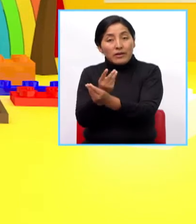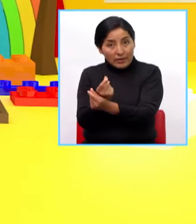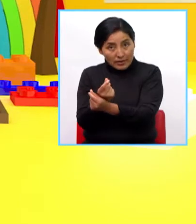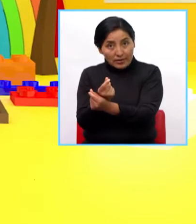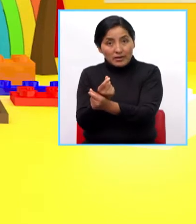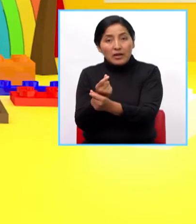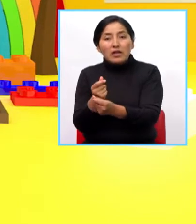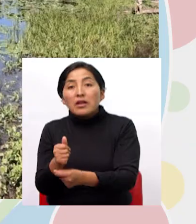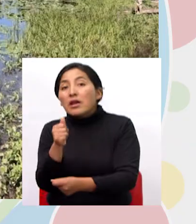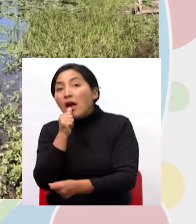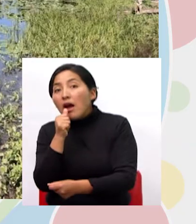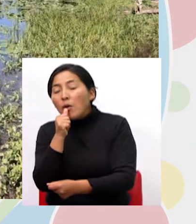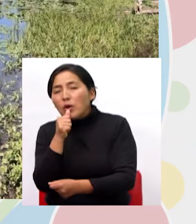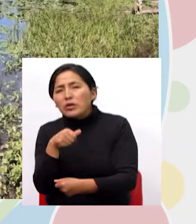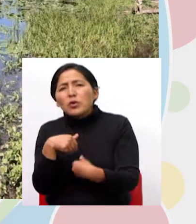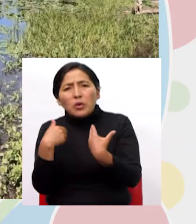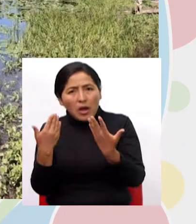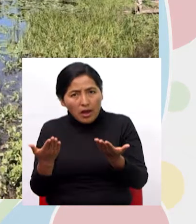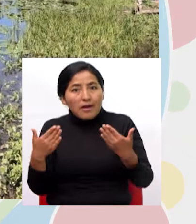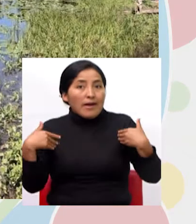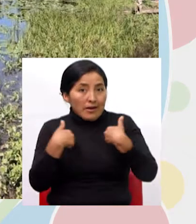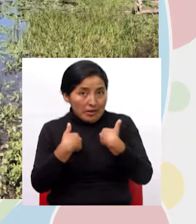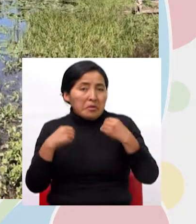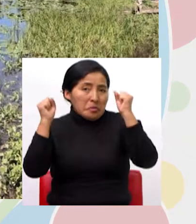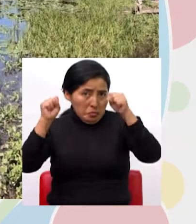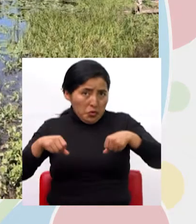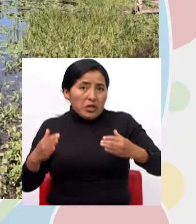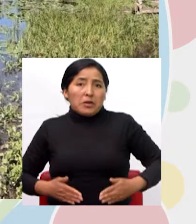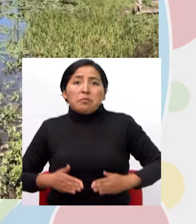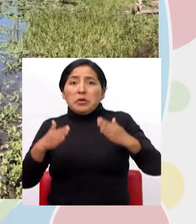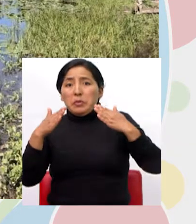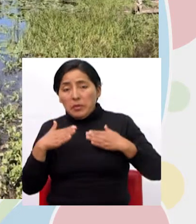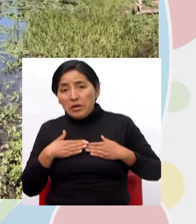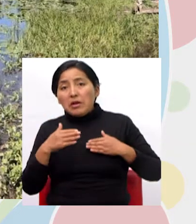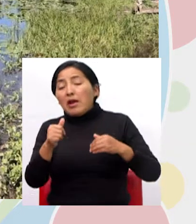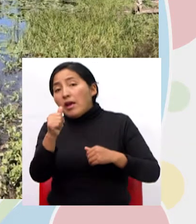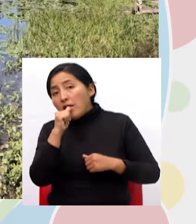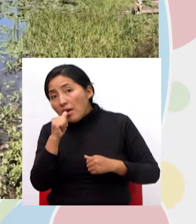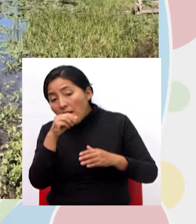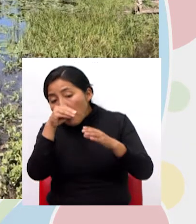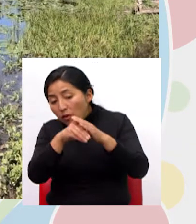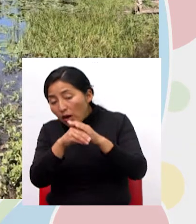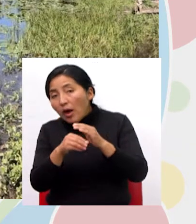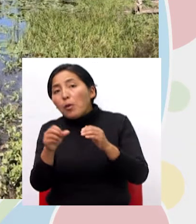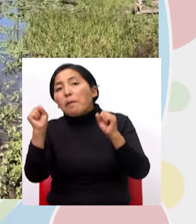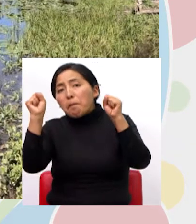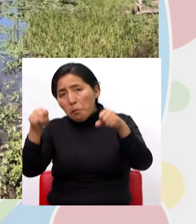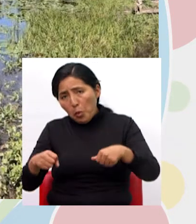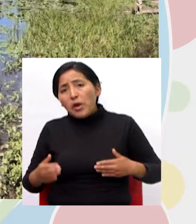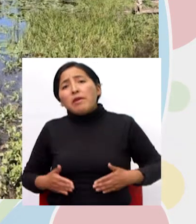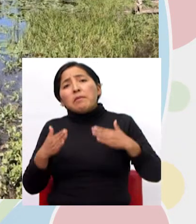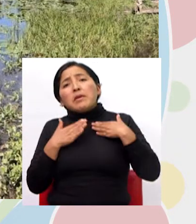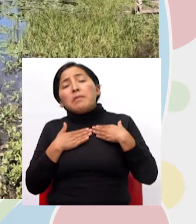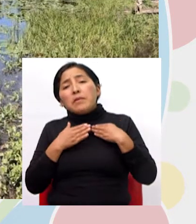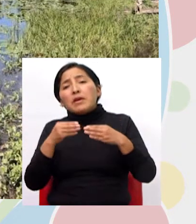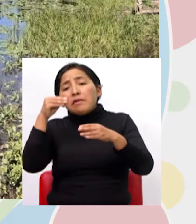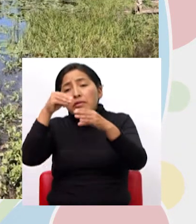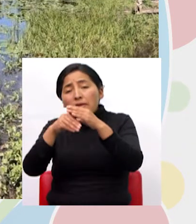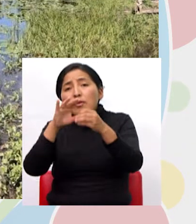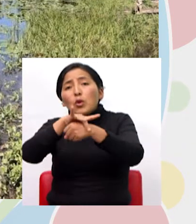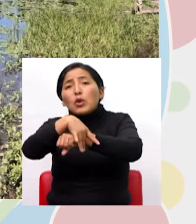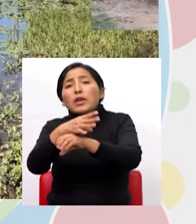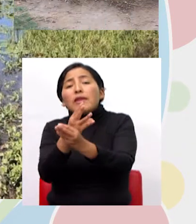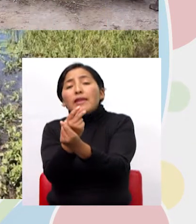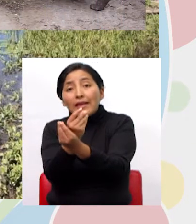observamos esta imagen en esta imagen por ejemplo están las ranas el cocodrilo y